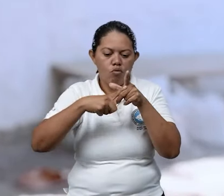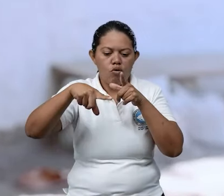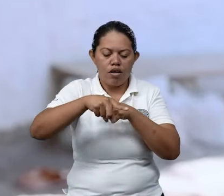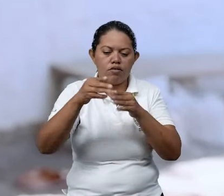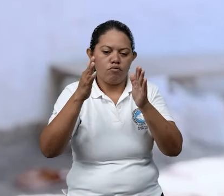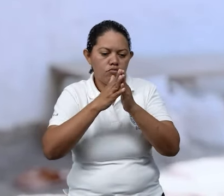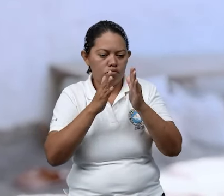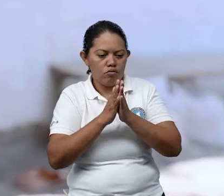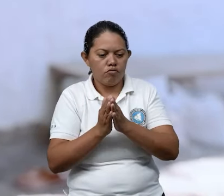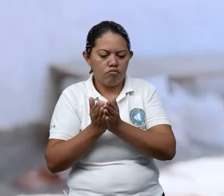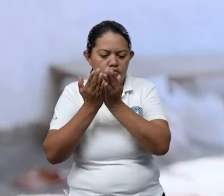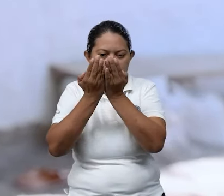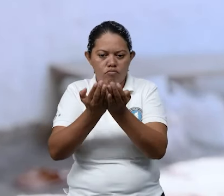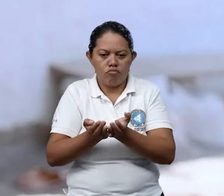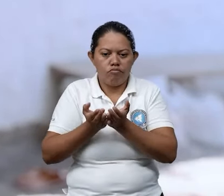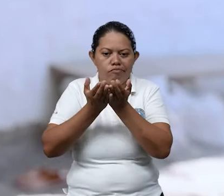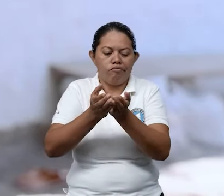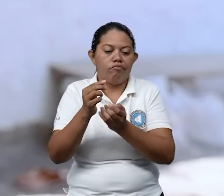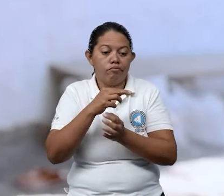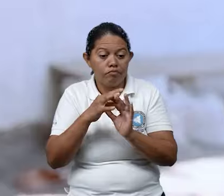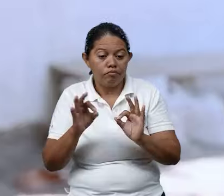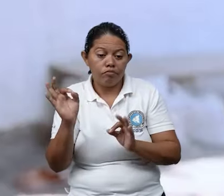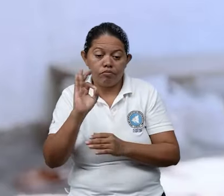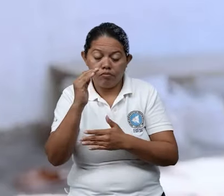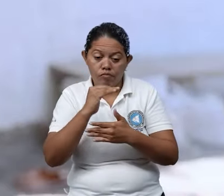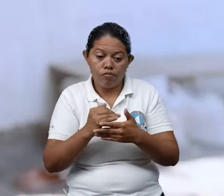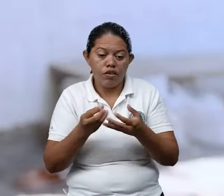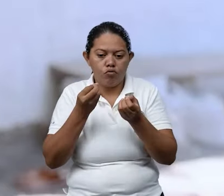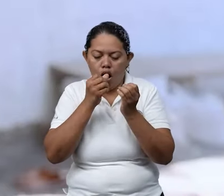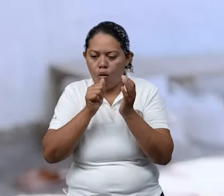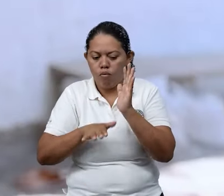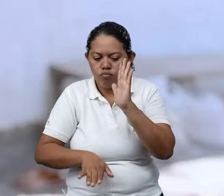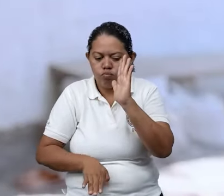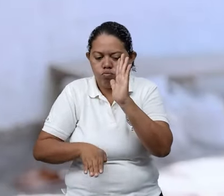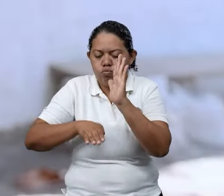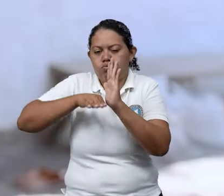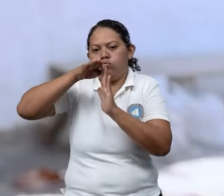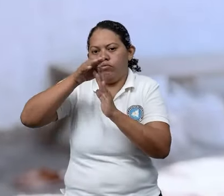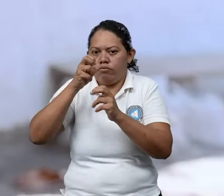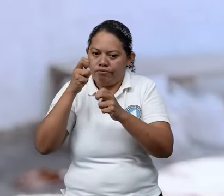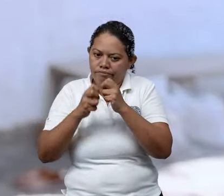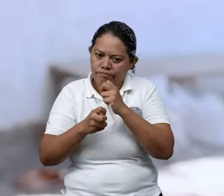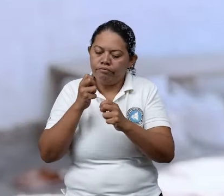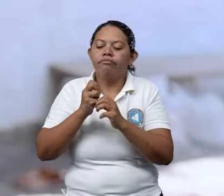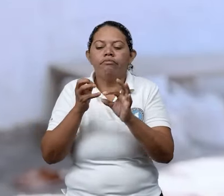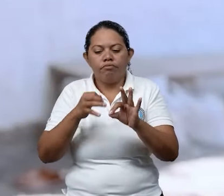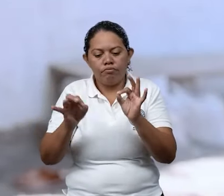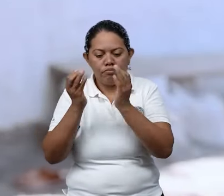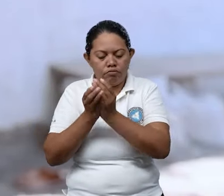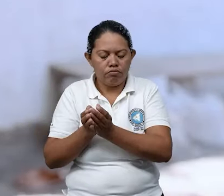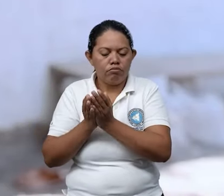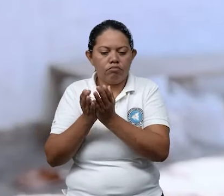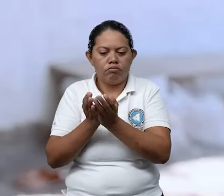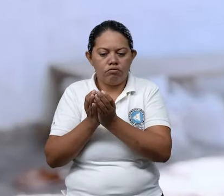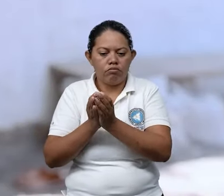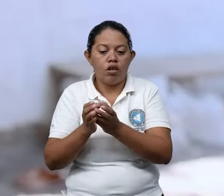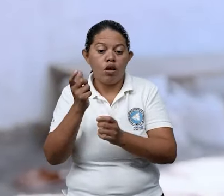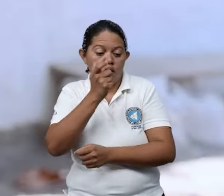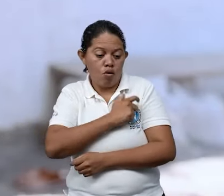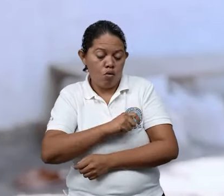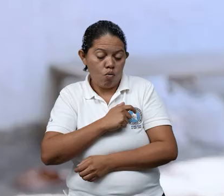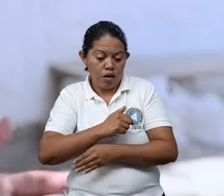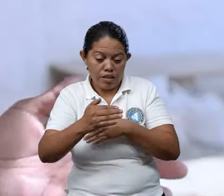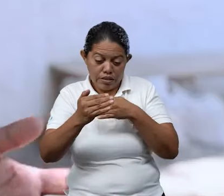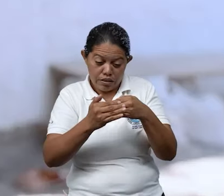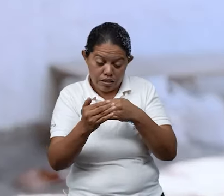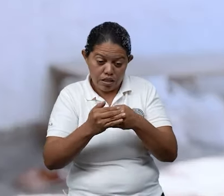A los puertos y dependiendo si hay llenas, que algo que afecta también a esa zona están las escuelas y